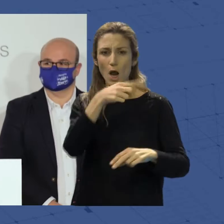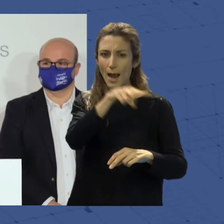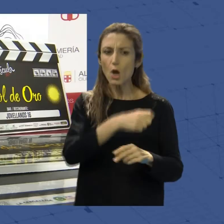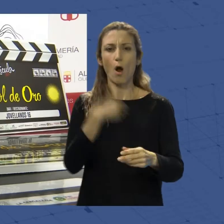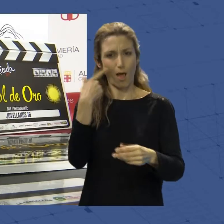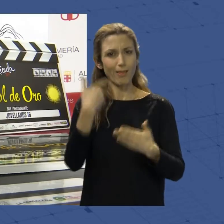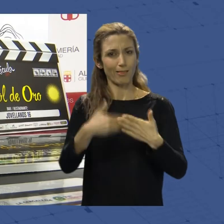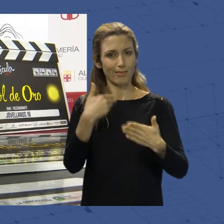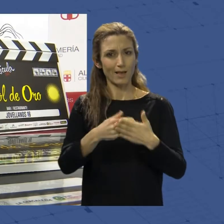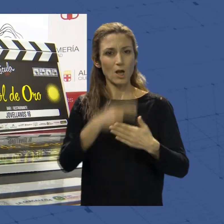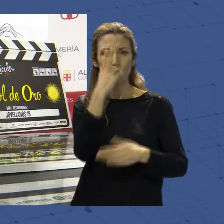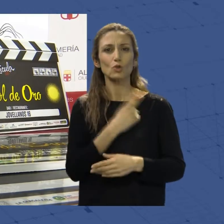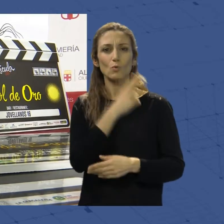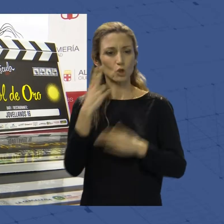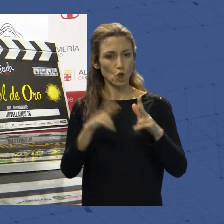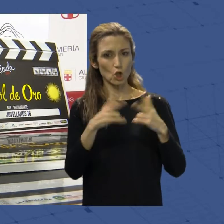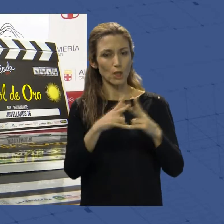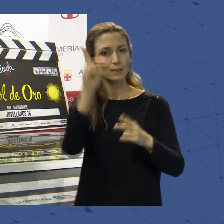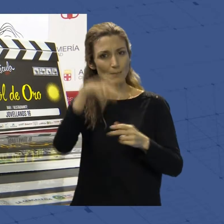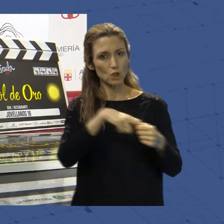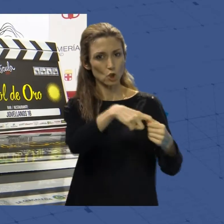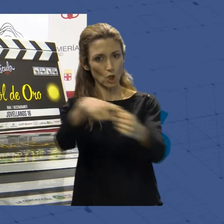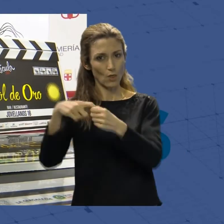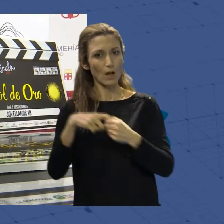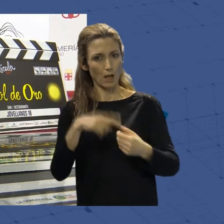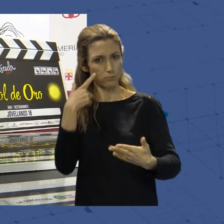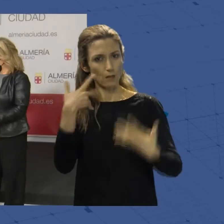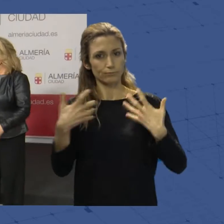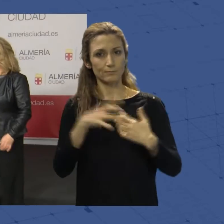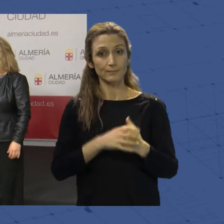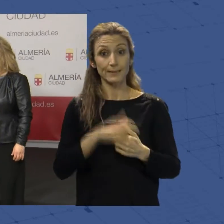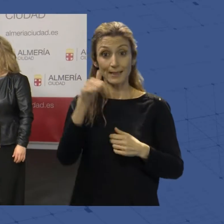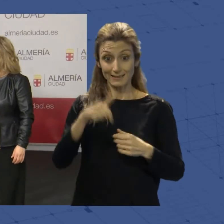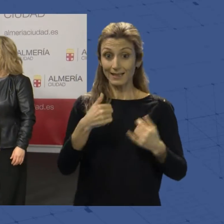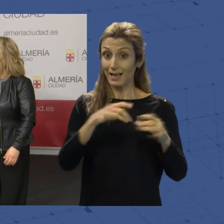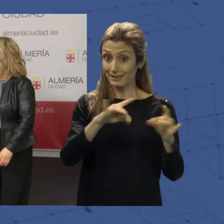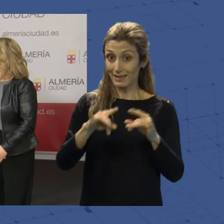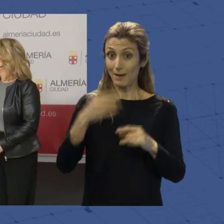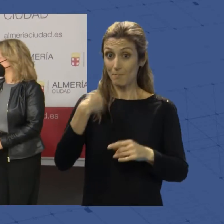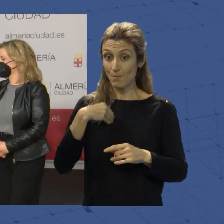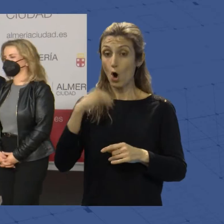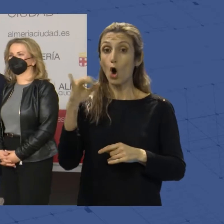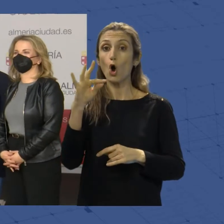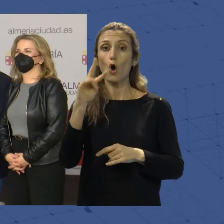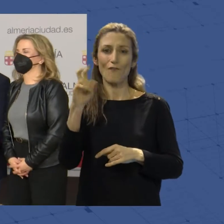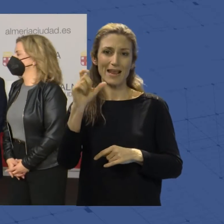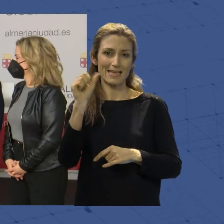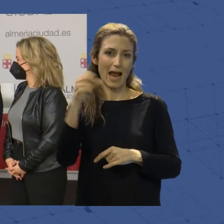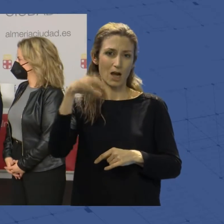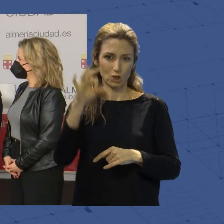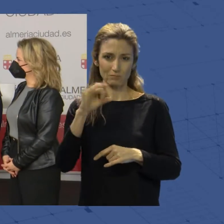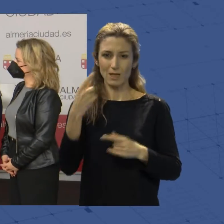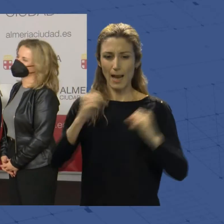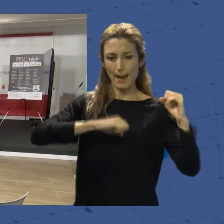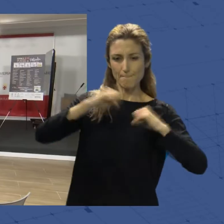su compromiso social y su solidaridad. Taberna Nuestra Tierra y Jovellanos 16, en un empate técnico, han sido